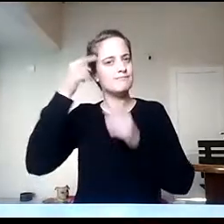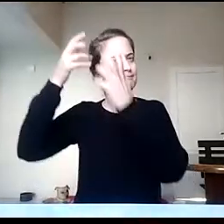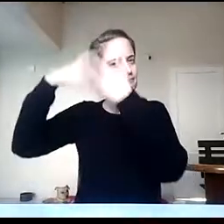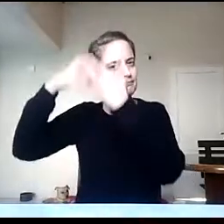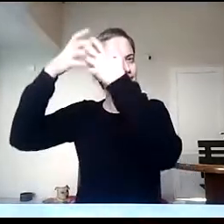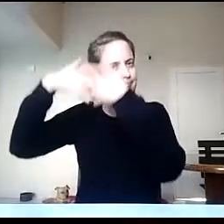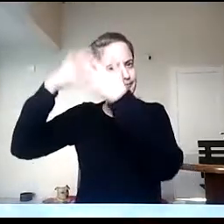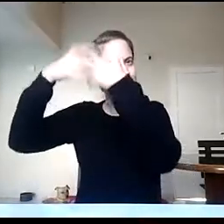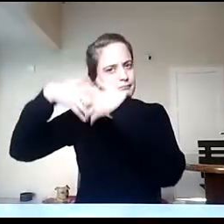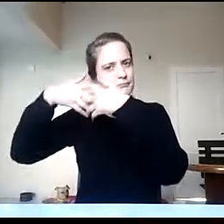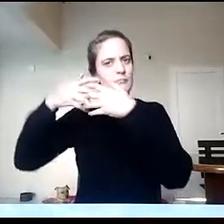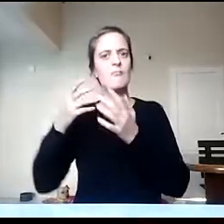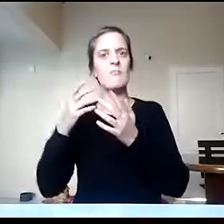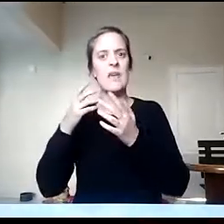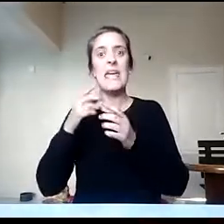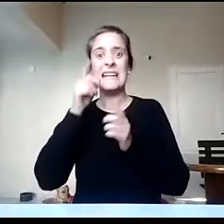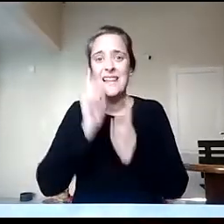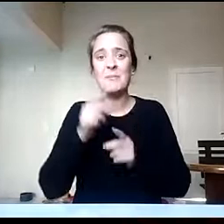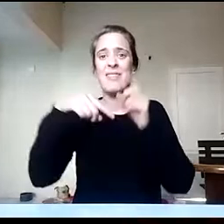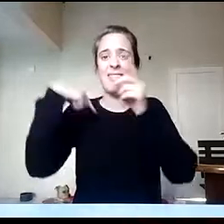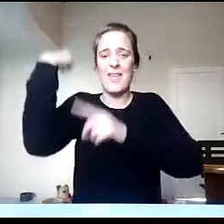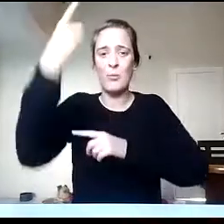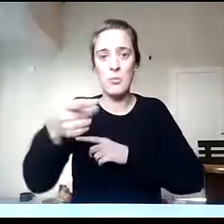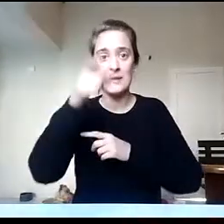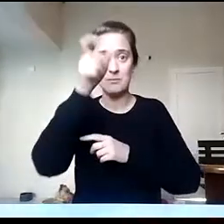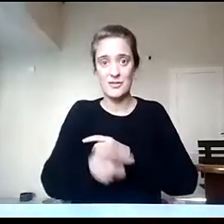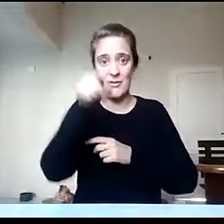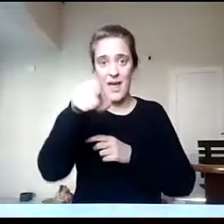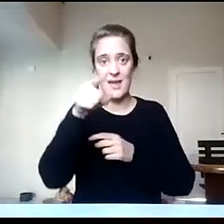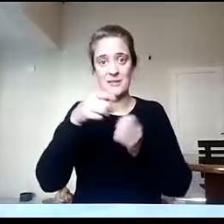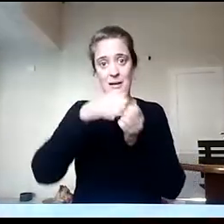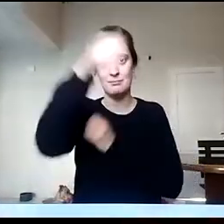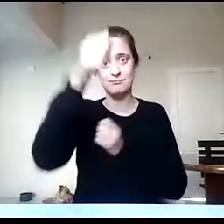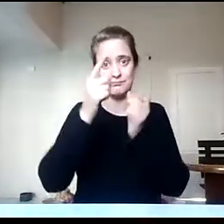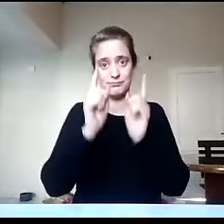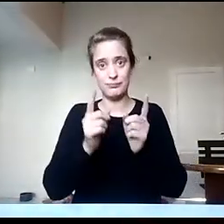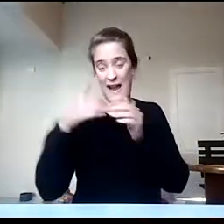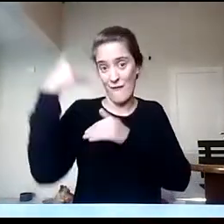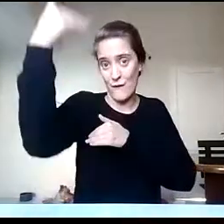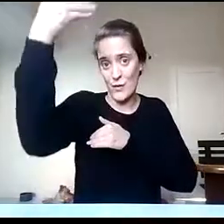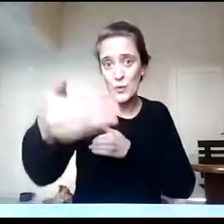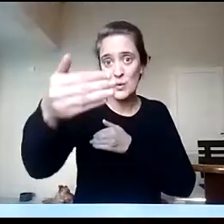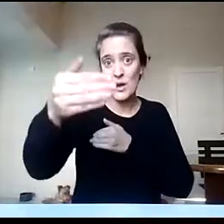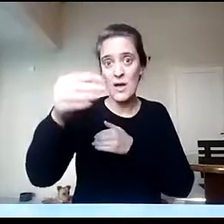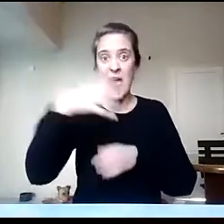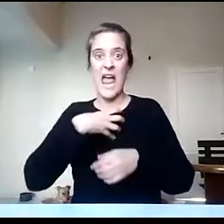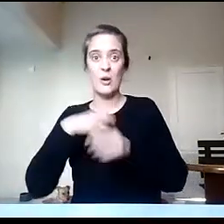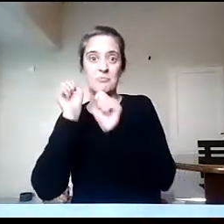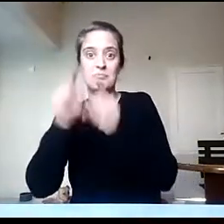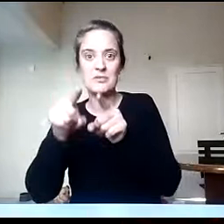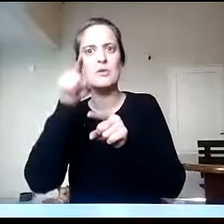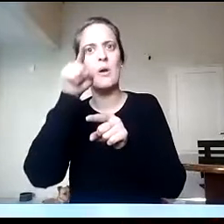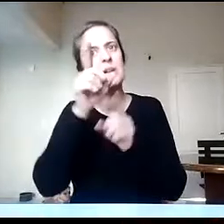cuando ellos inserten laboralmente, una mirada crítica de la sociedad actual. ¿Qué pasa con la pobreza? ¿Qué impacto tiene la